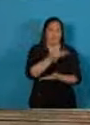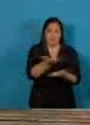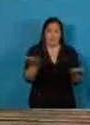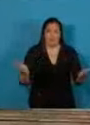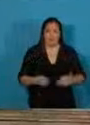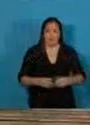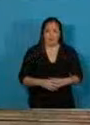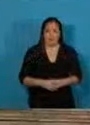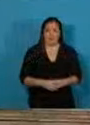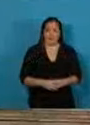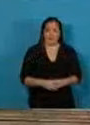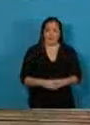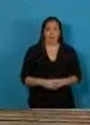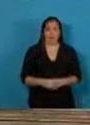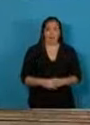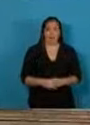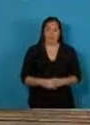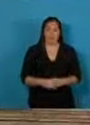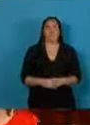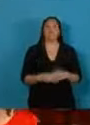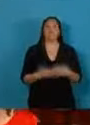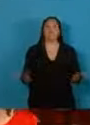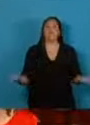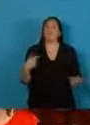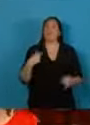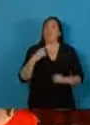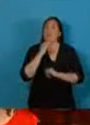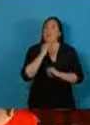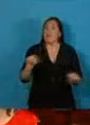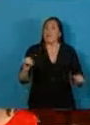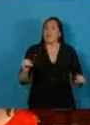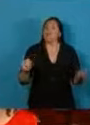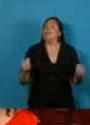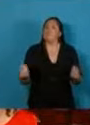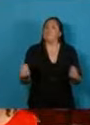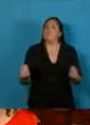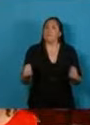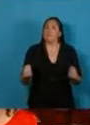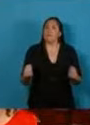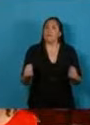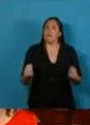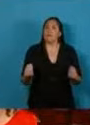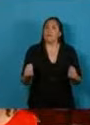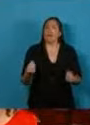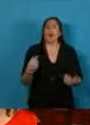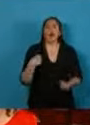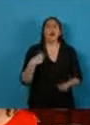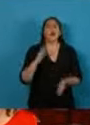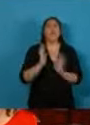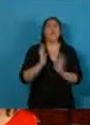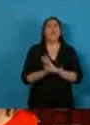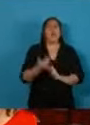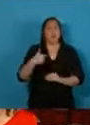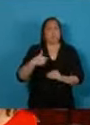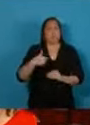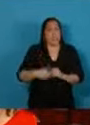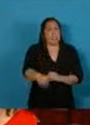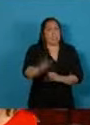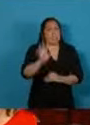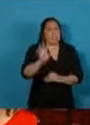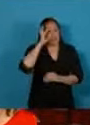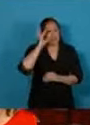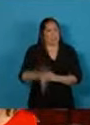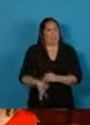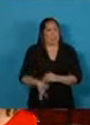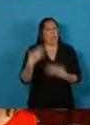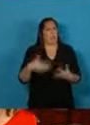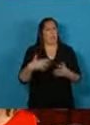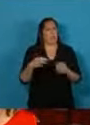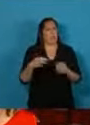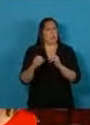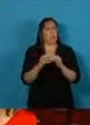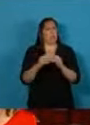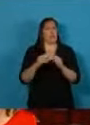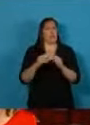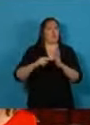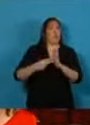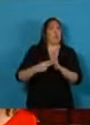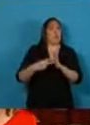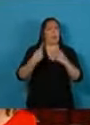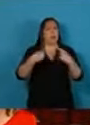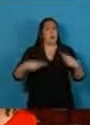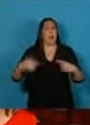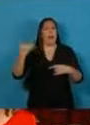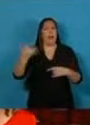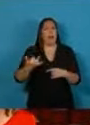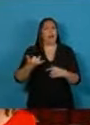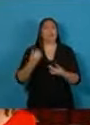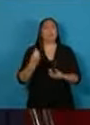Al decir esto, no ignoro que los conflictos que enfrentamos expresan intereses y pujas